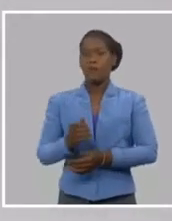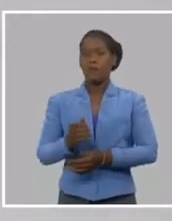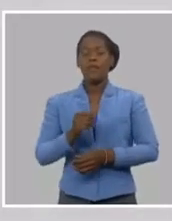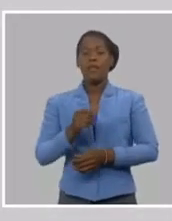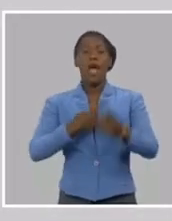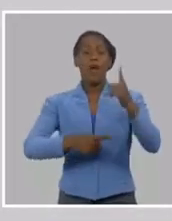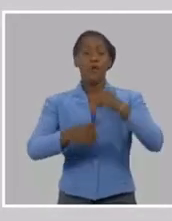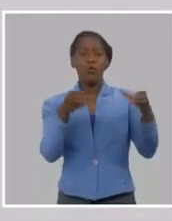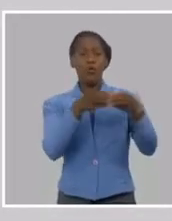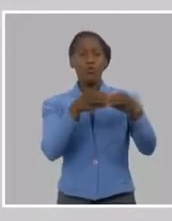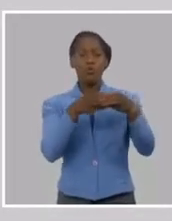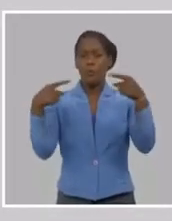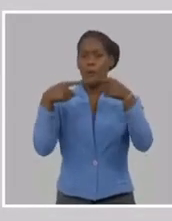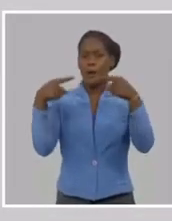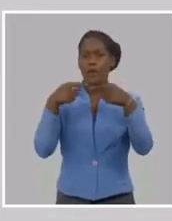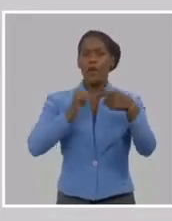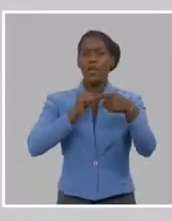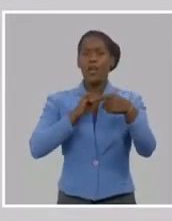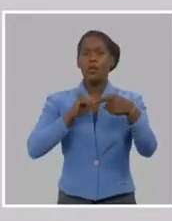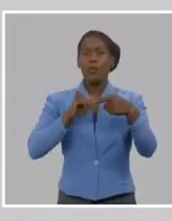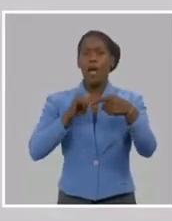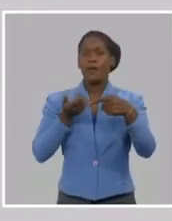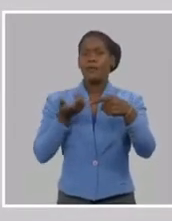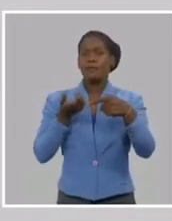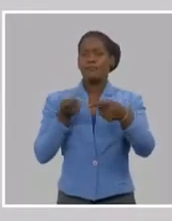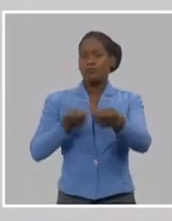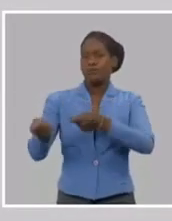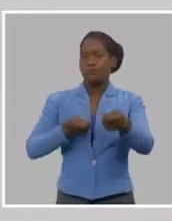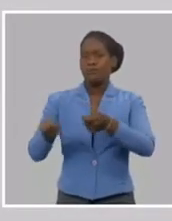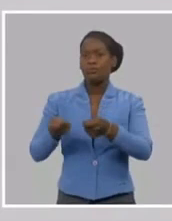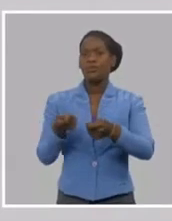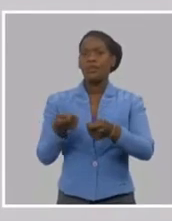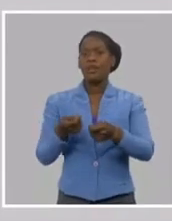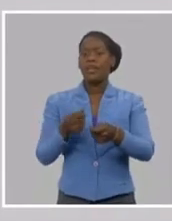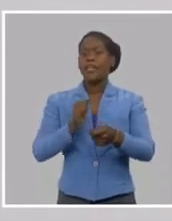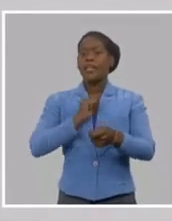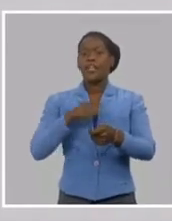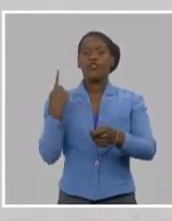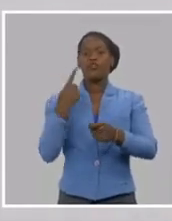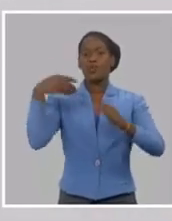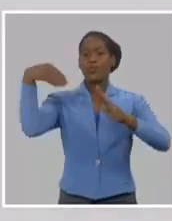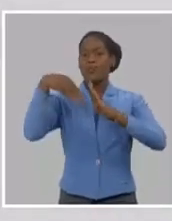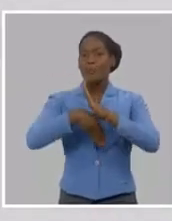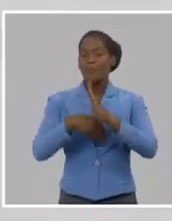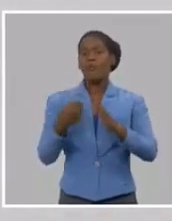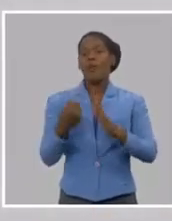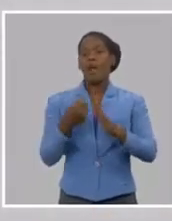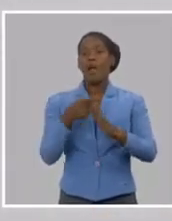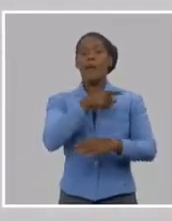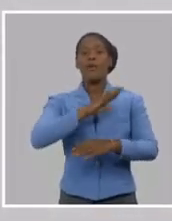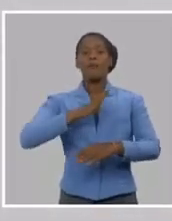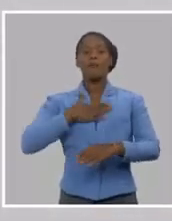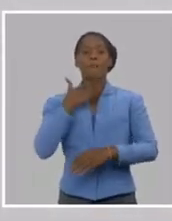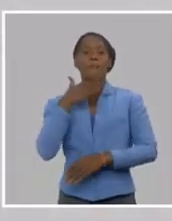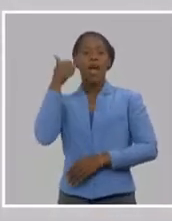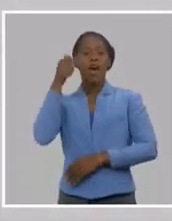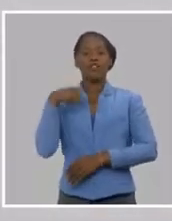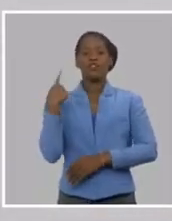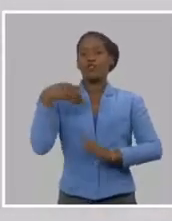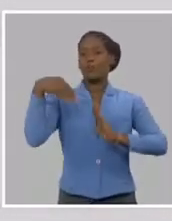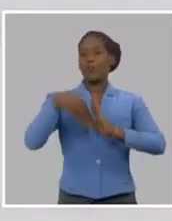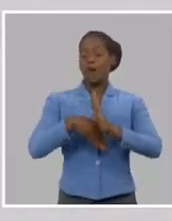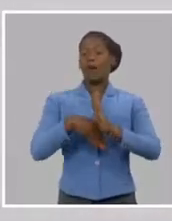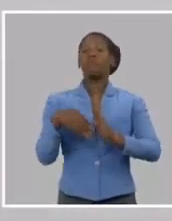ampararse de las resoluciones, de las leyes, de lo que sea, para beneficio propio, a expensas del pueblo, a